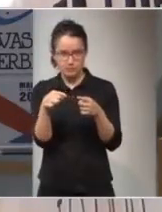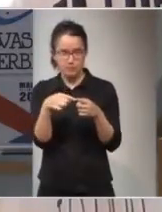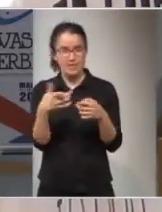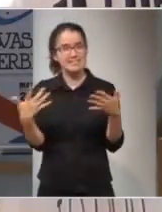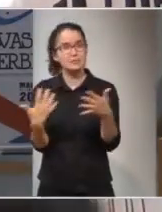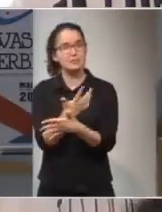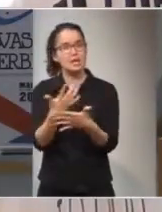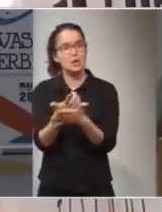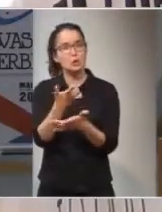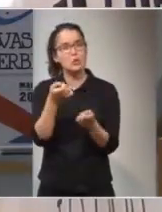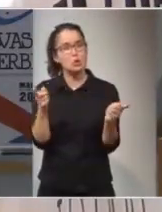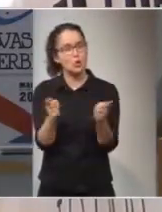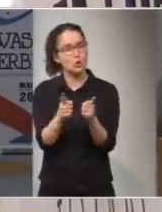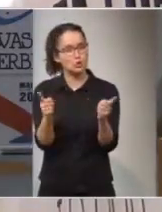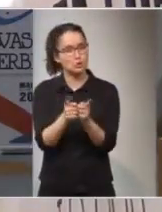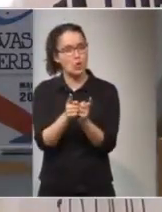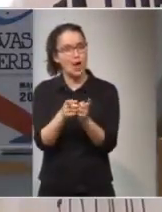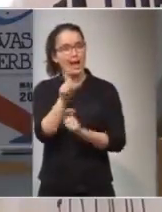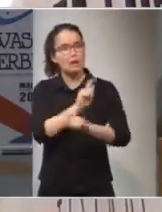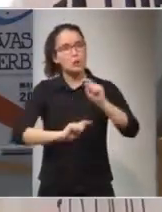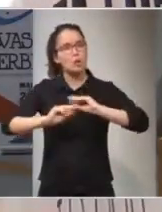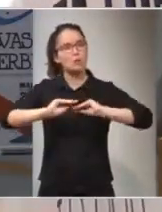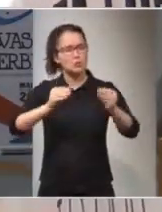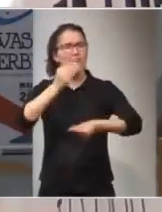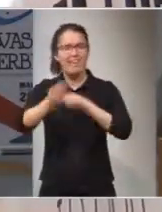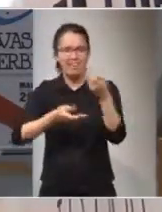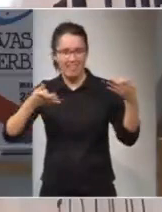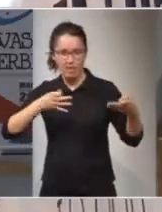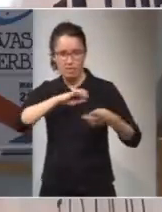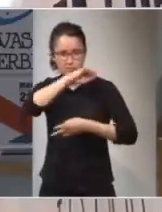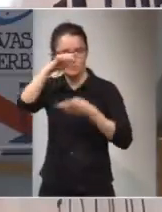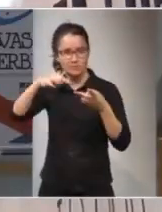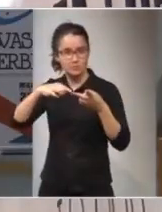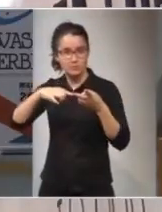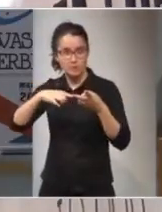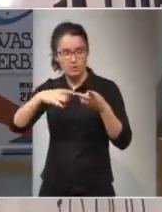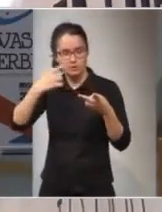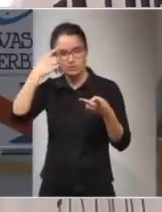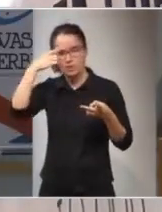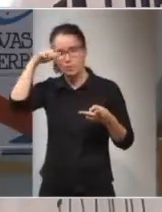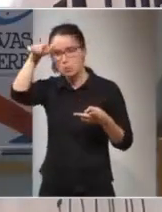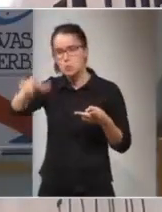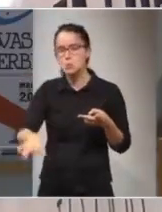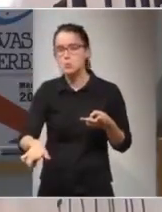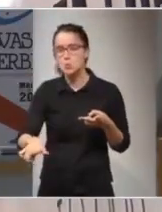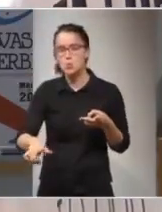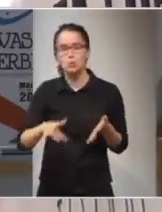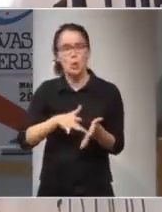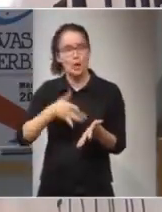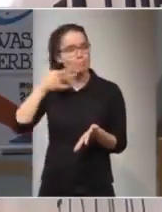explícanos un poco a qué se dedica tu asociación y luego, siendo que tú misma has